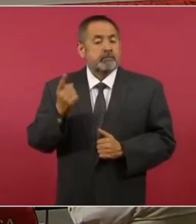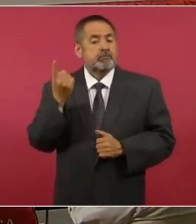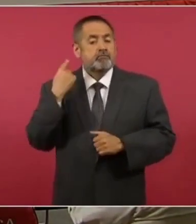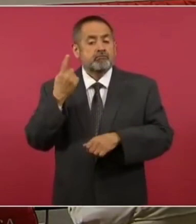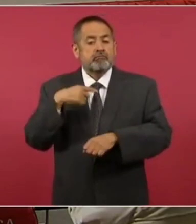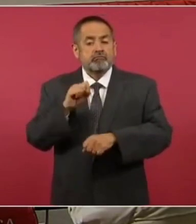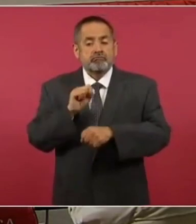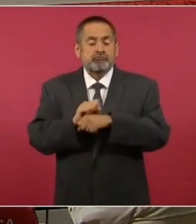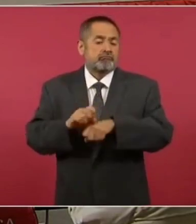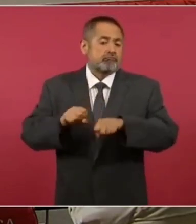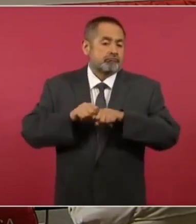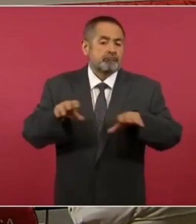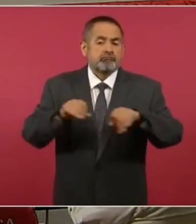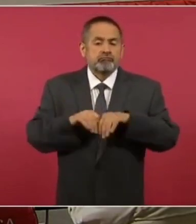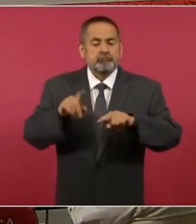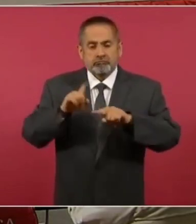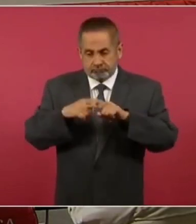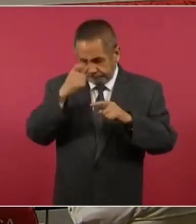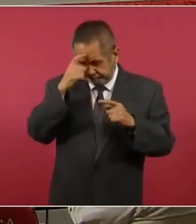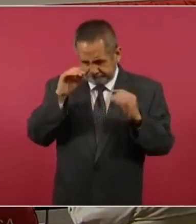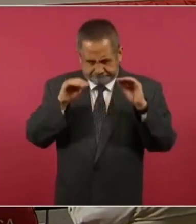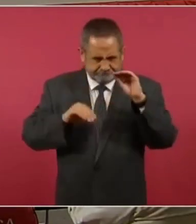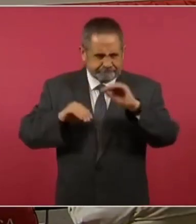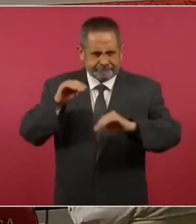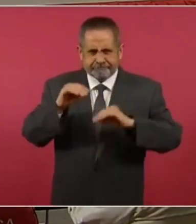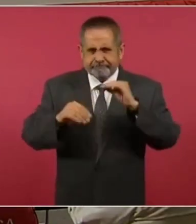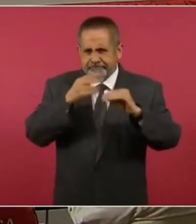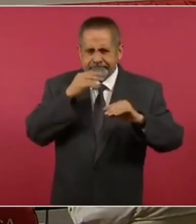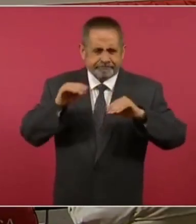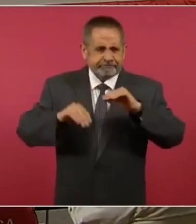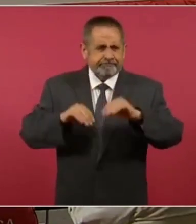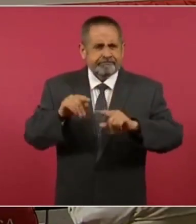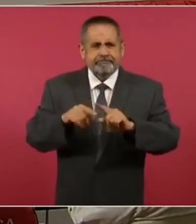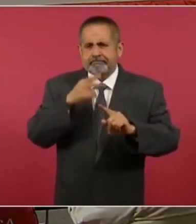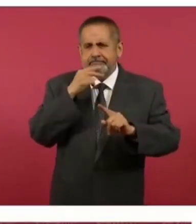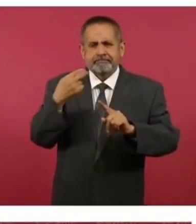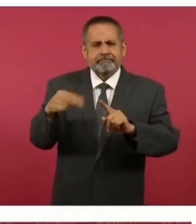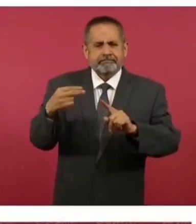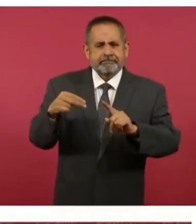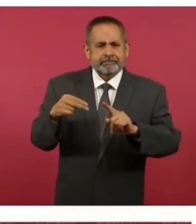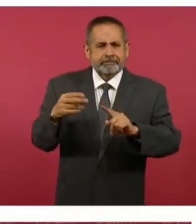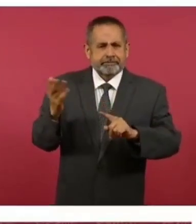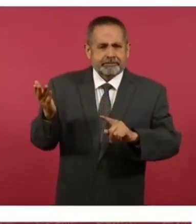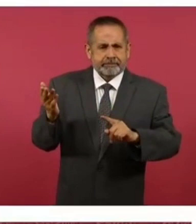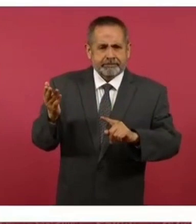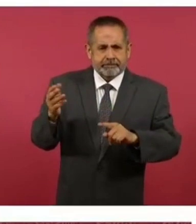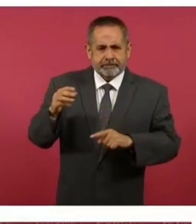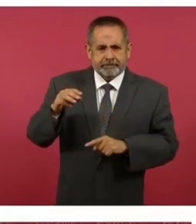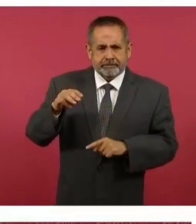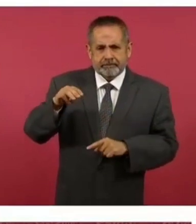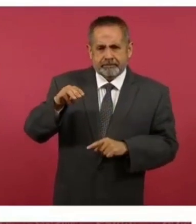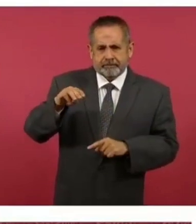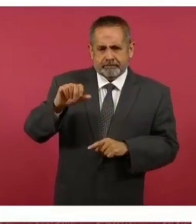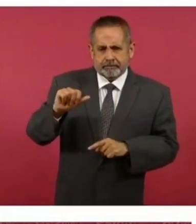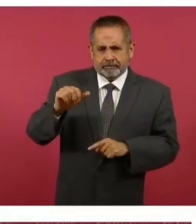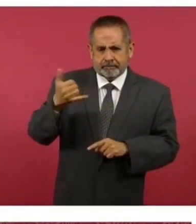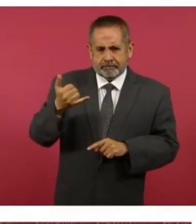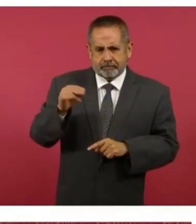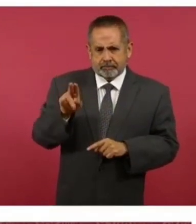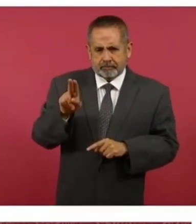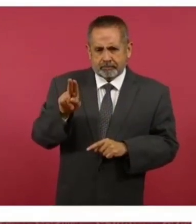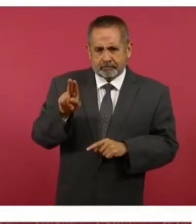fue creada por un programador que en redes sociales se hace llamar Mayubius.